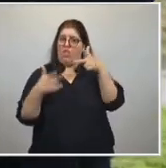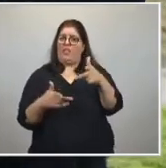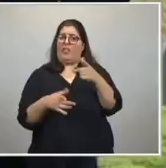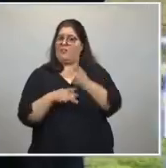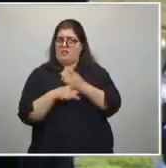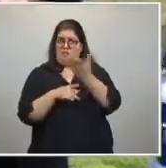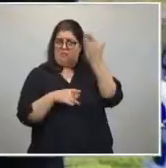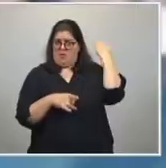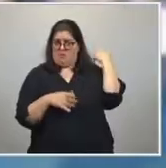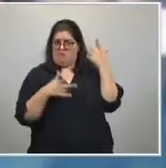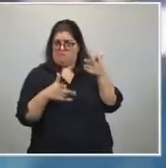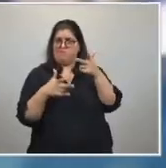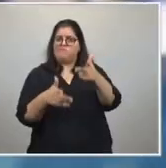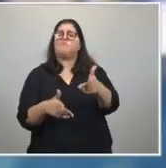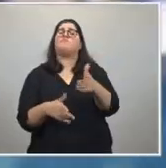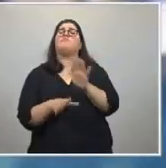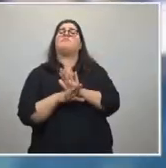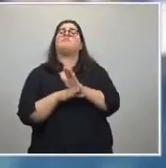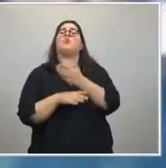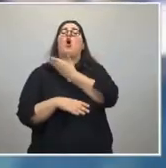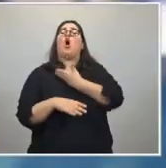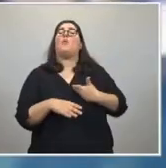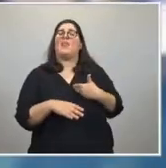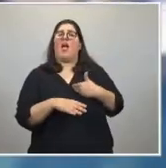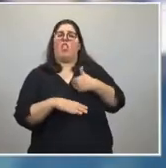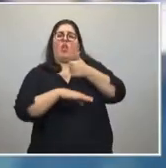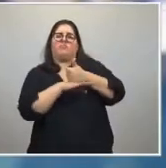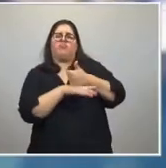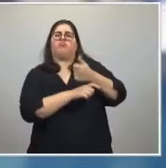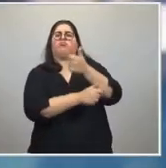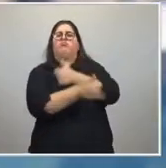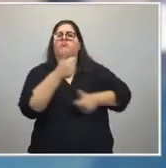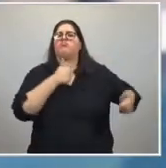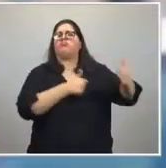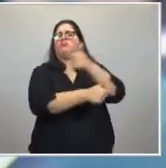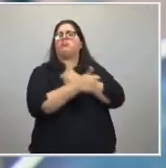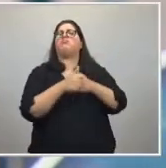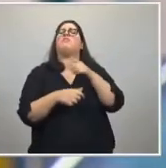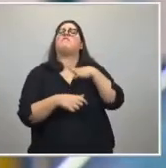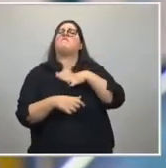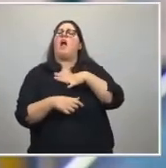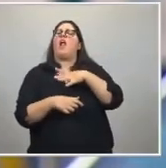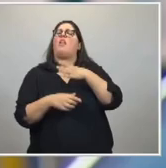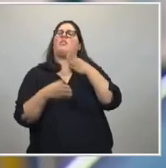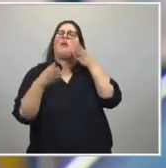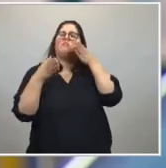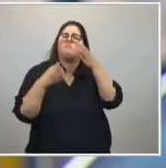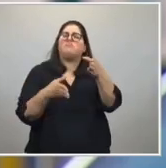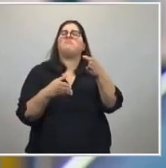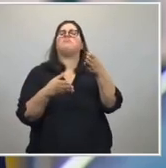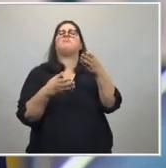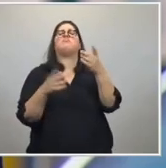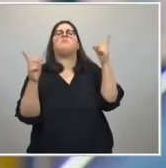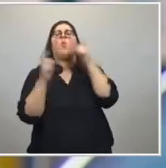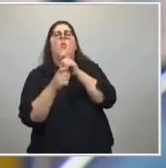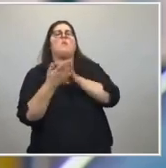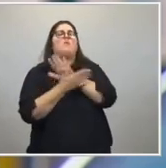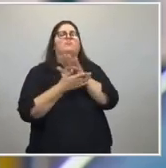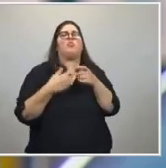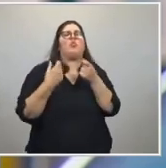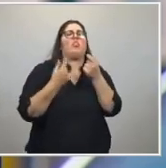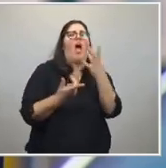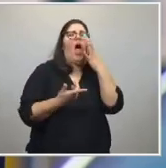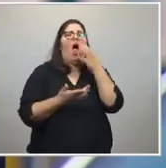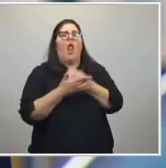pasaban por la provincia y no se involucraban y no abrazaban los problemas y no trataban de